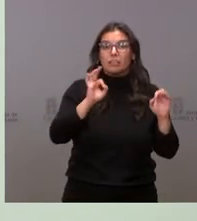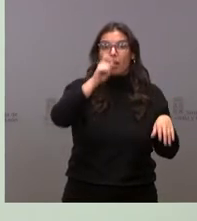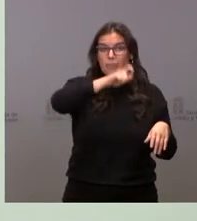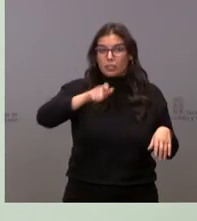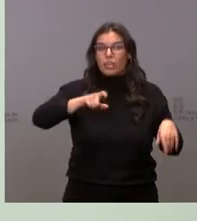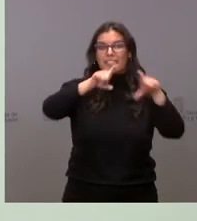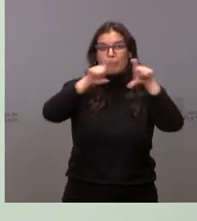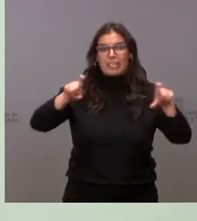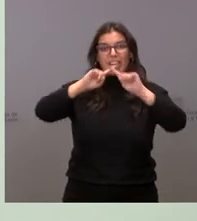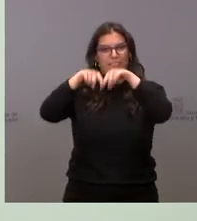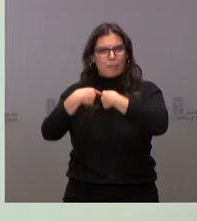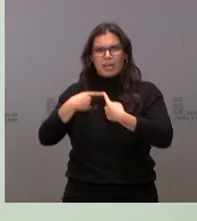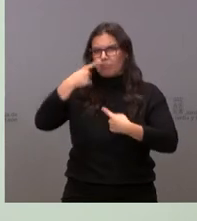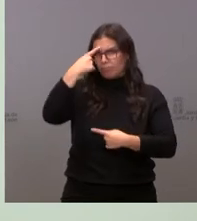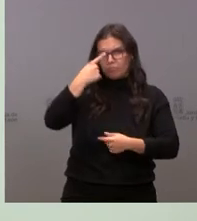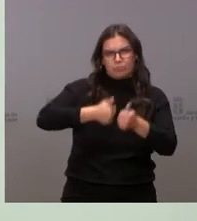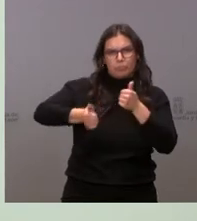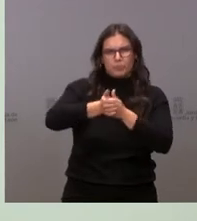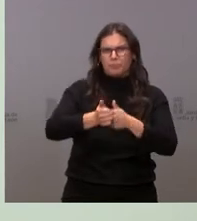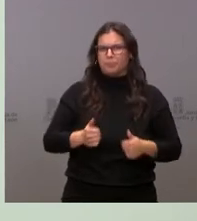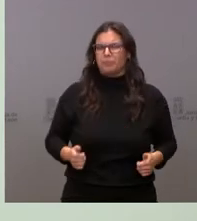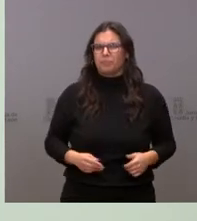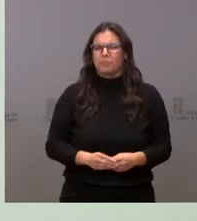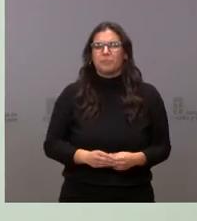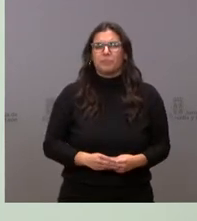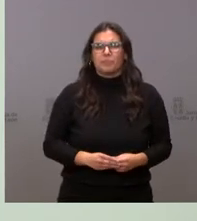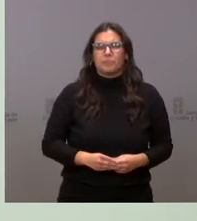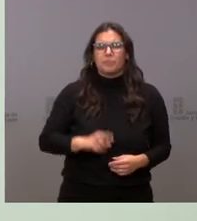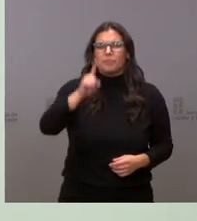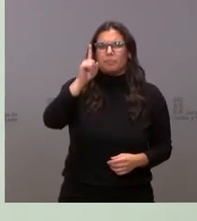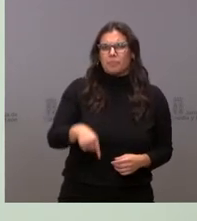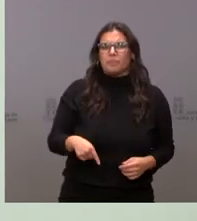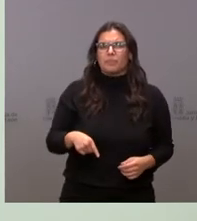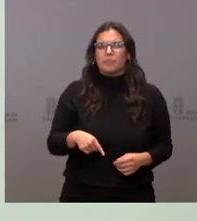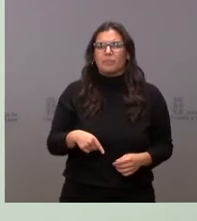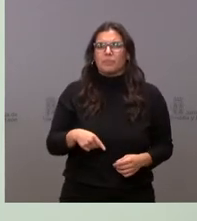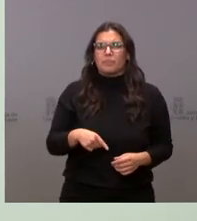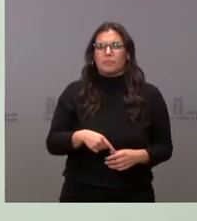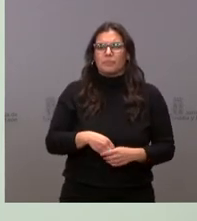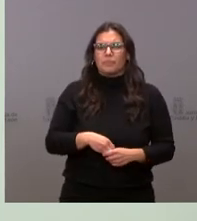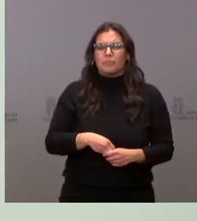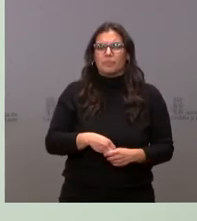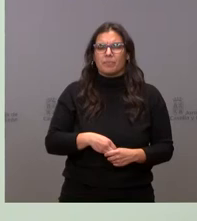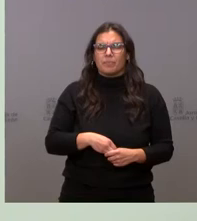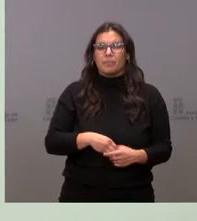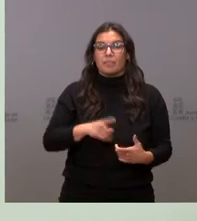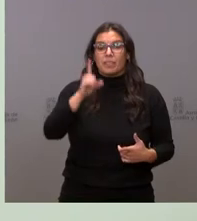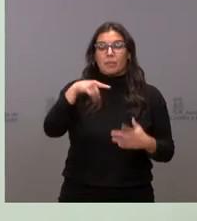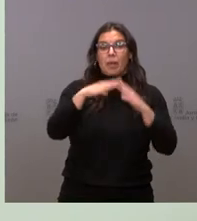empresas, familias, y también el pacto de la recuperación que firmamos la mayoría de las fuerzas